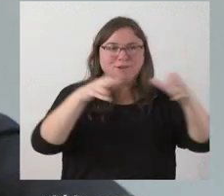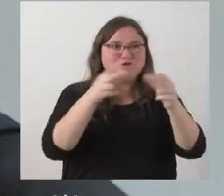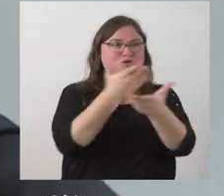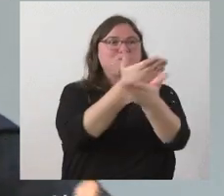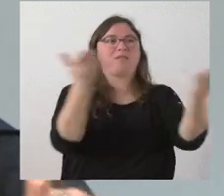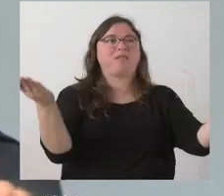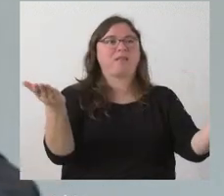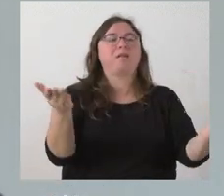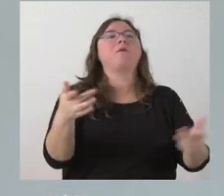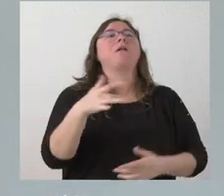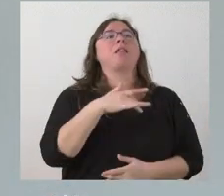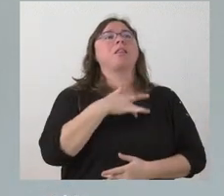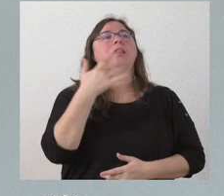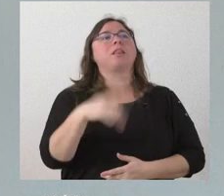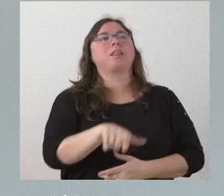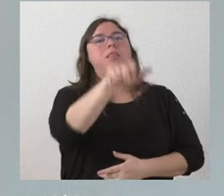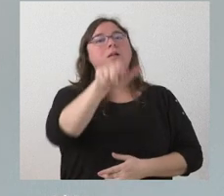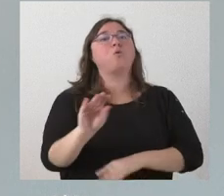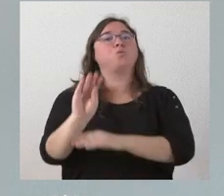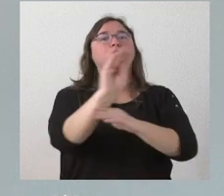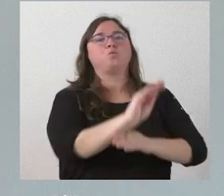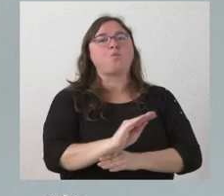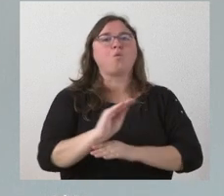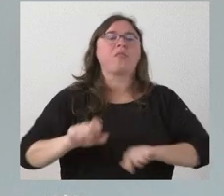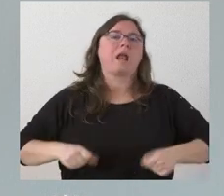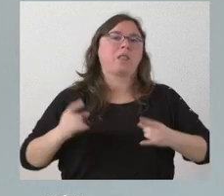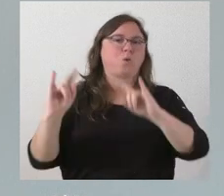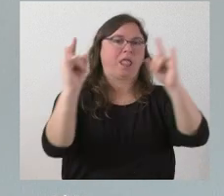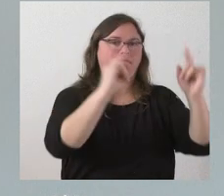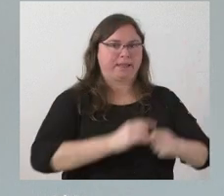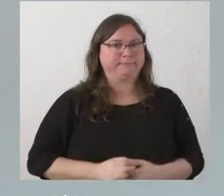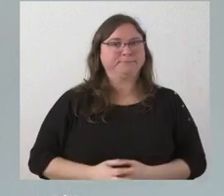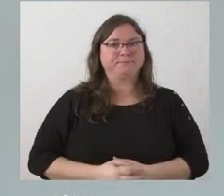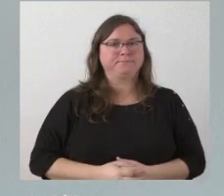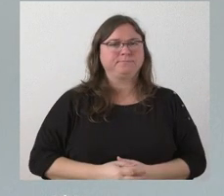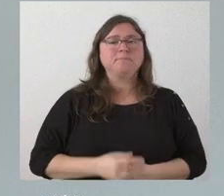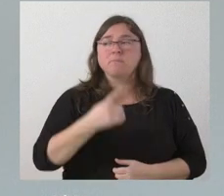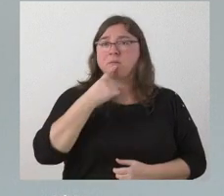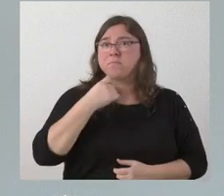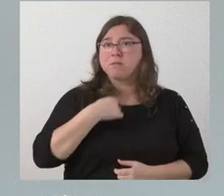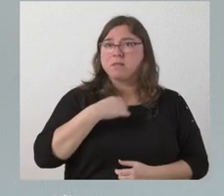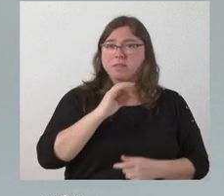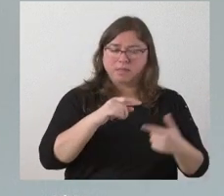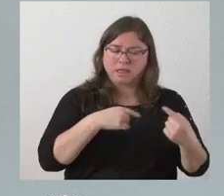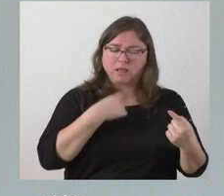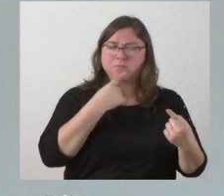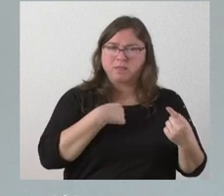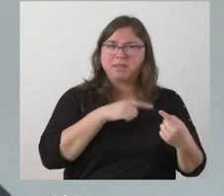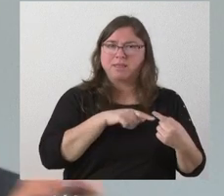sensibilice sobre el hecho de proteger la naturaleza creo que me dicen también que